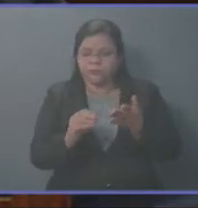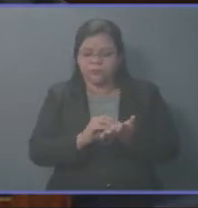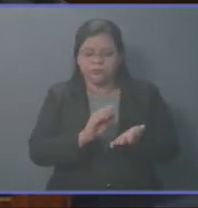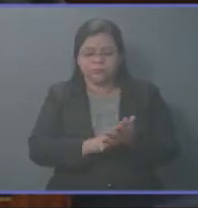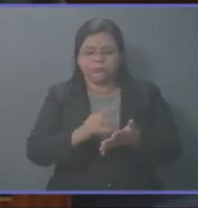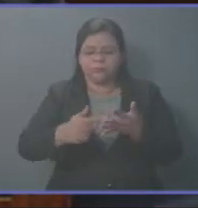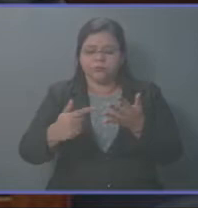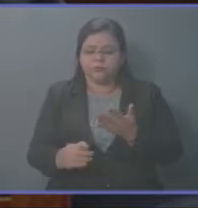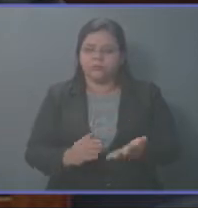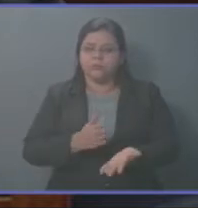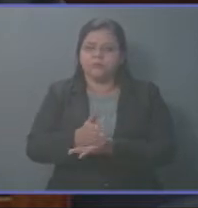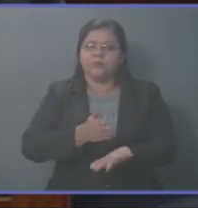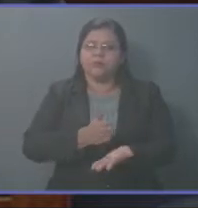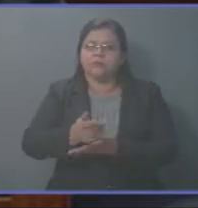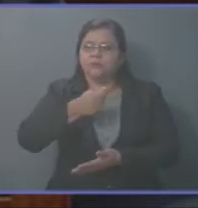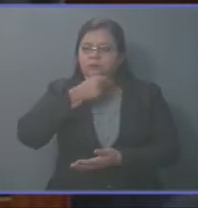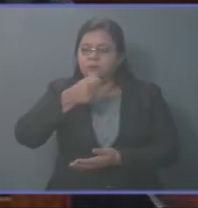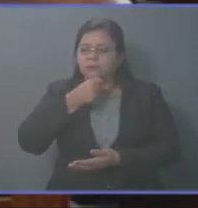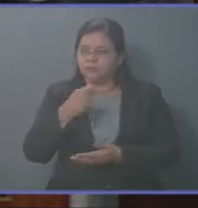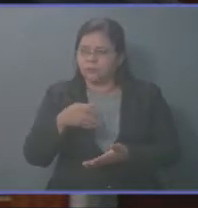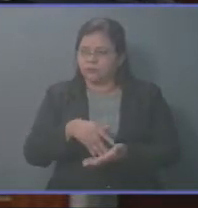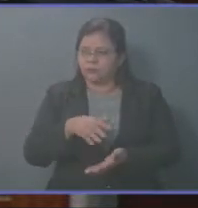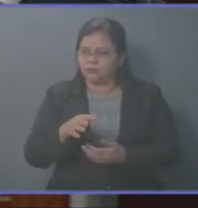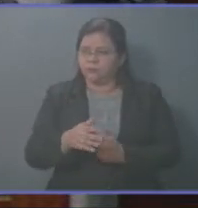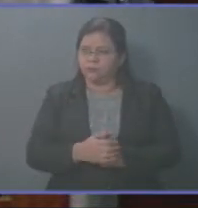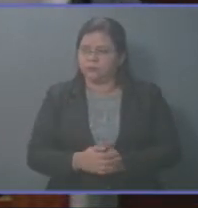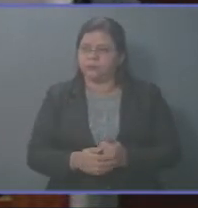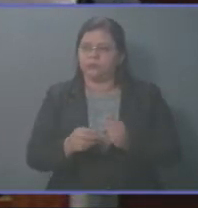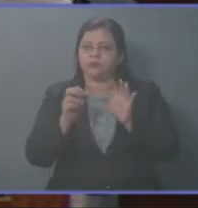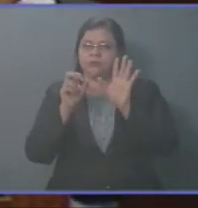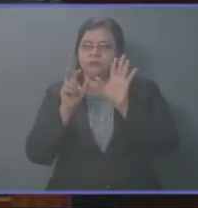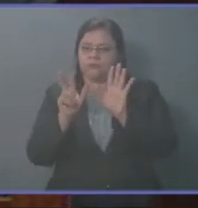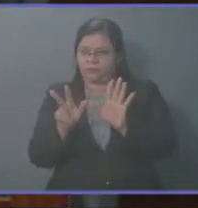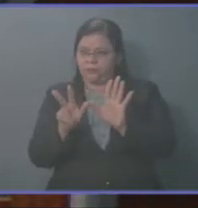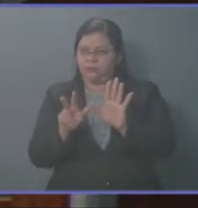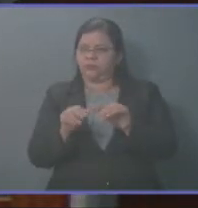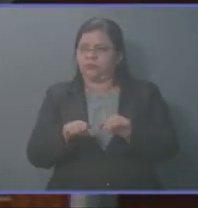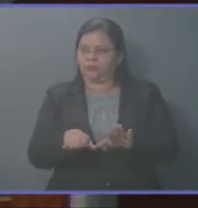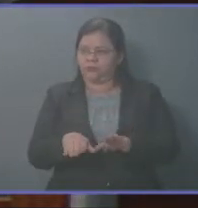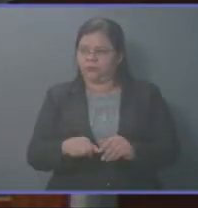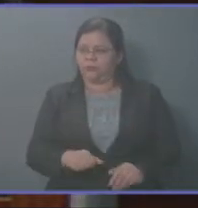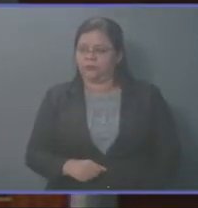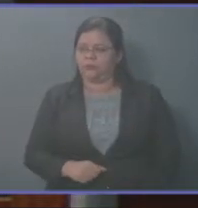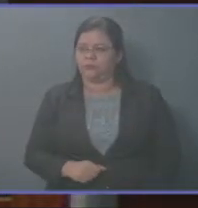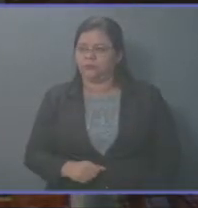la Ley de Acceso a la Información Pública, que son ocho. Gracias, presidente.